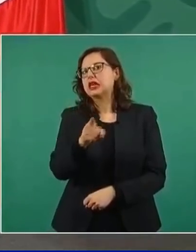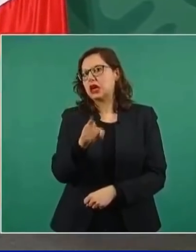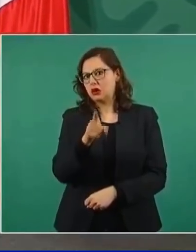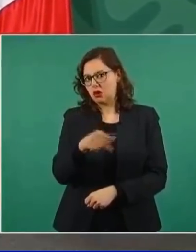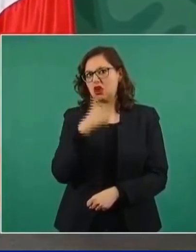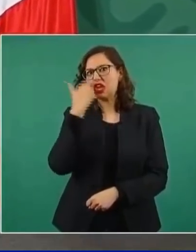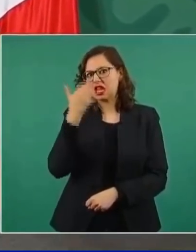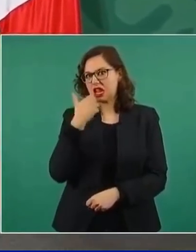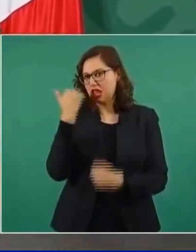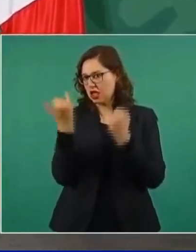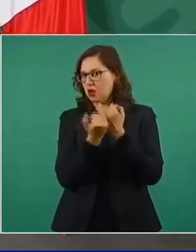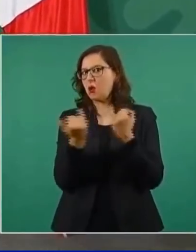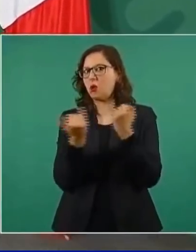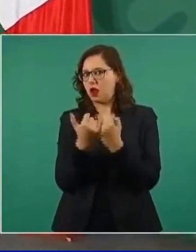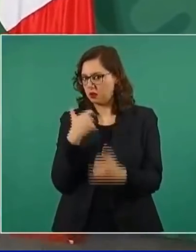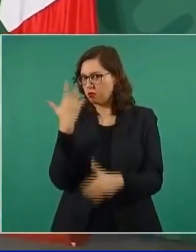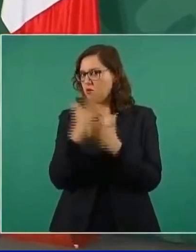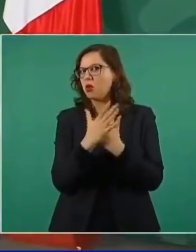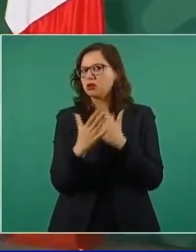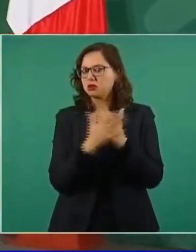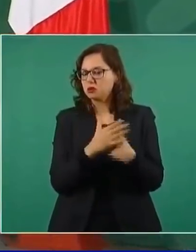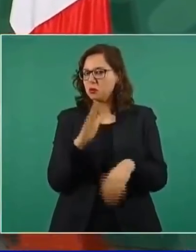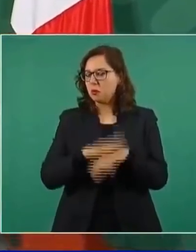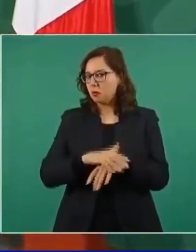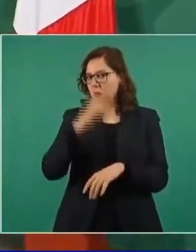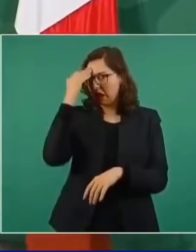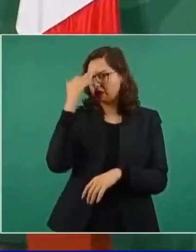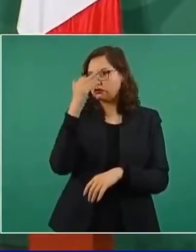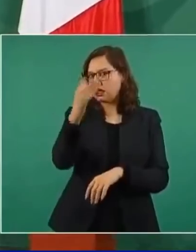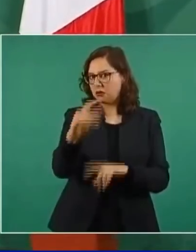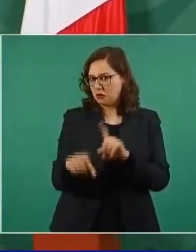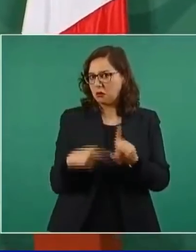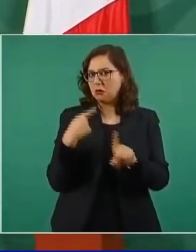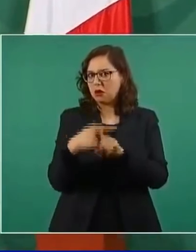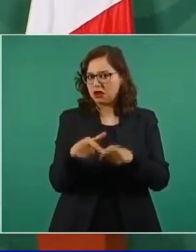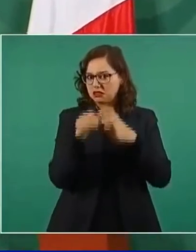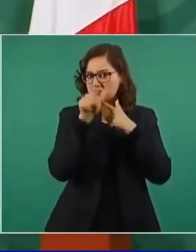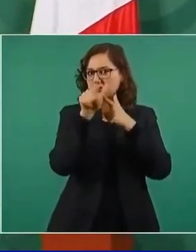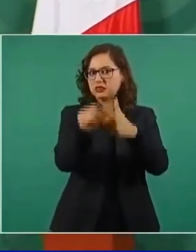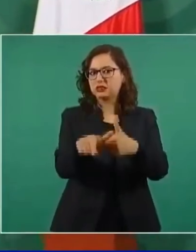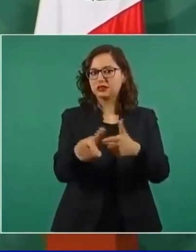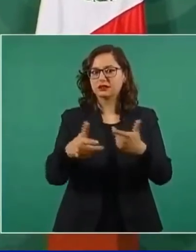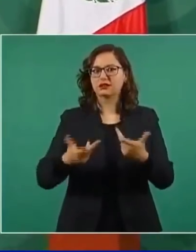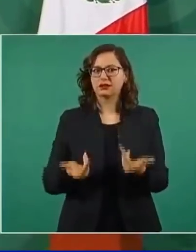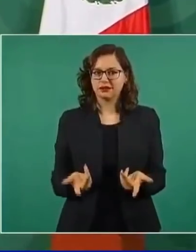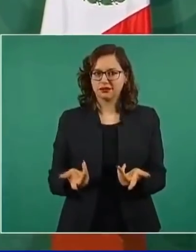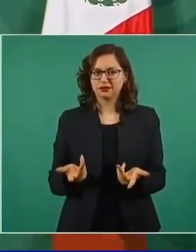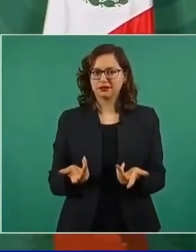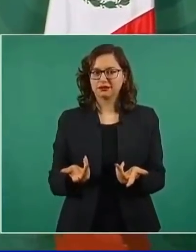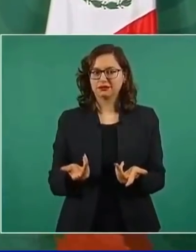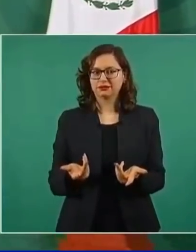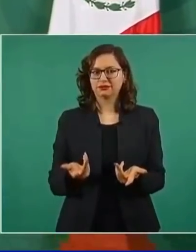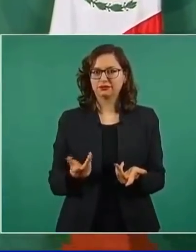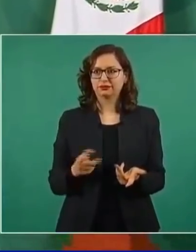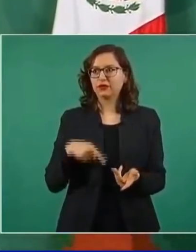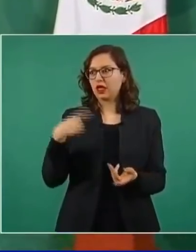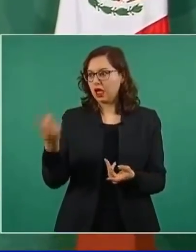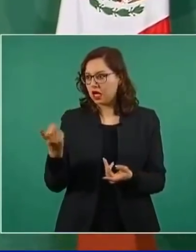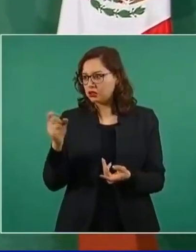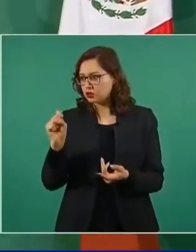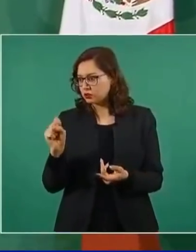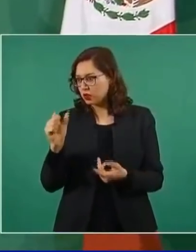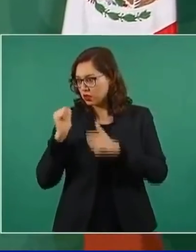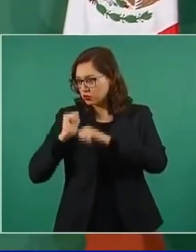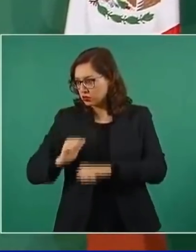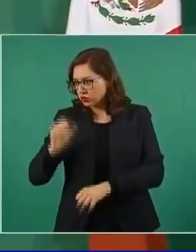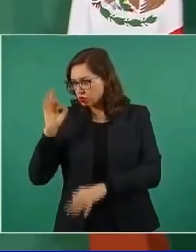para ver si funcionaba lo de la reelección en el Poder Judicial